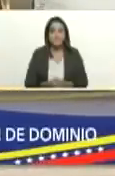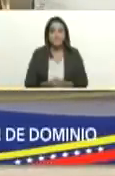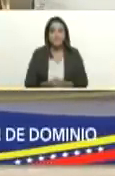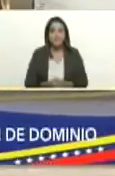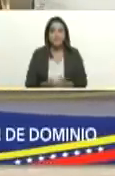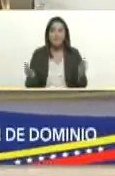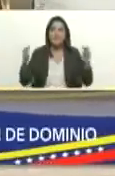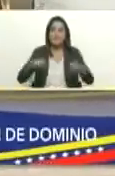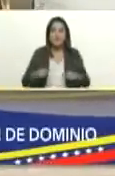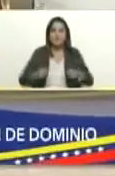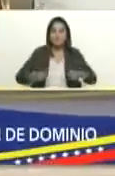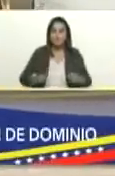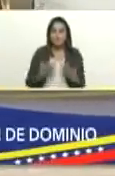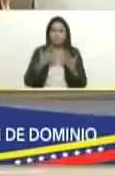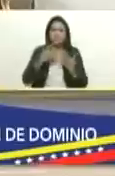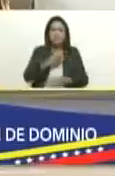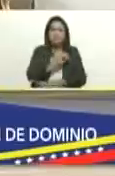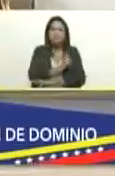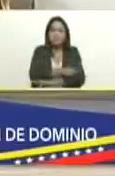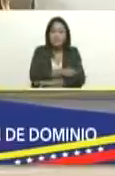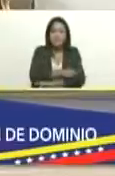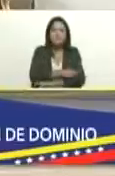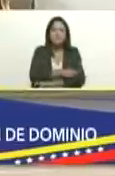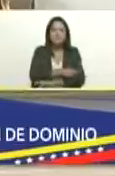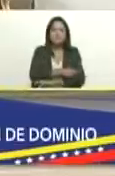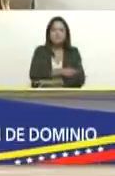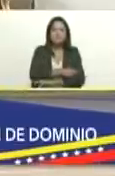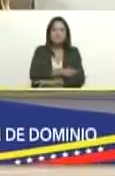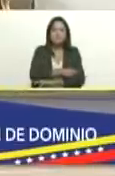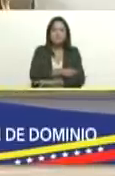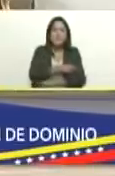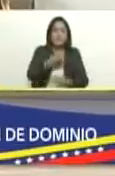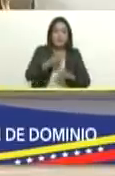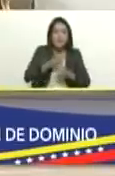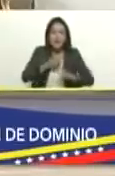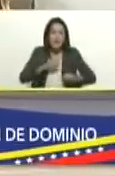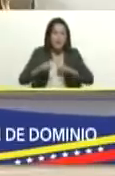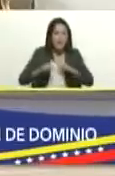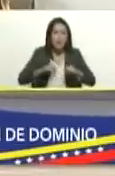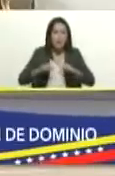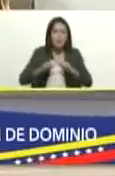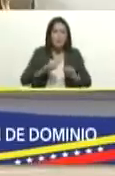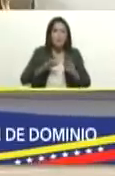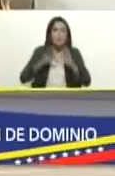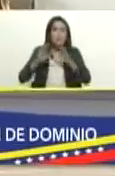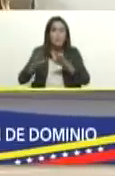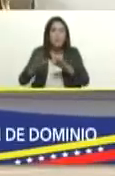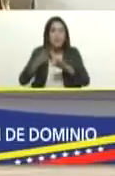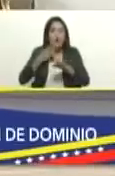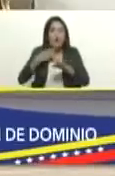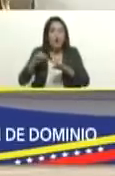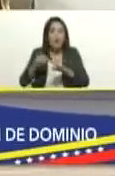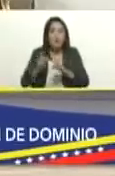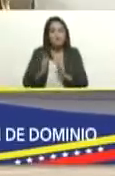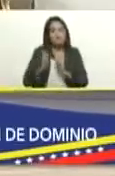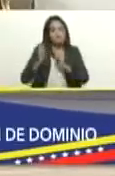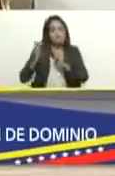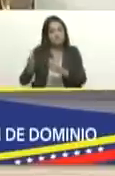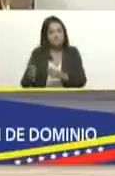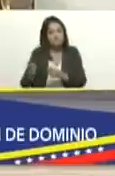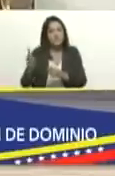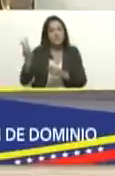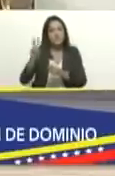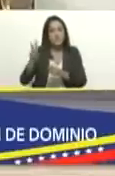porque estamos construyendo nuestra patria para ellos para los que vienen después de nosotros para eso es que nosotros nos